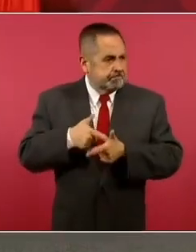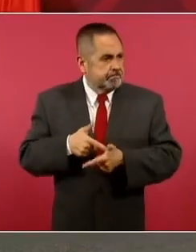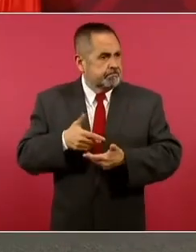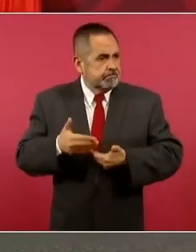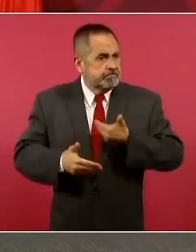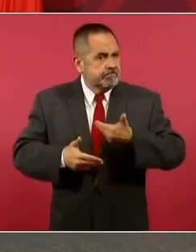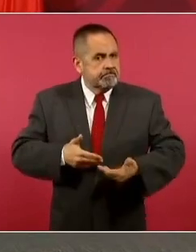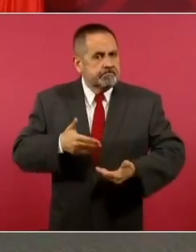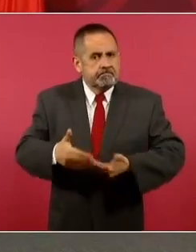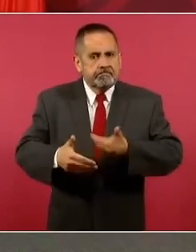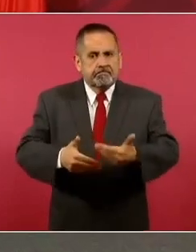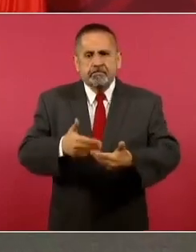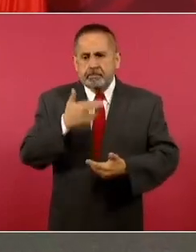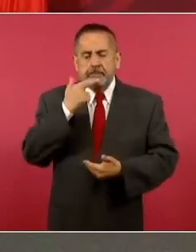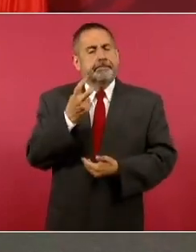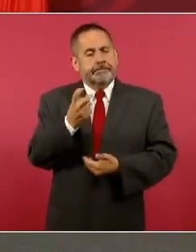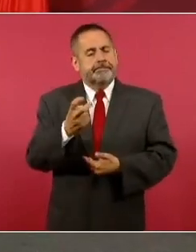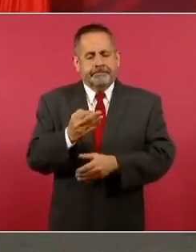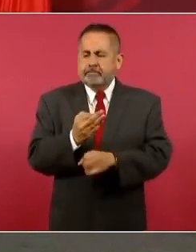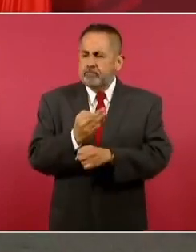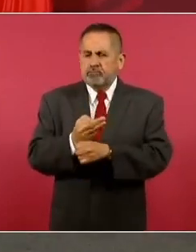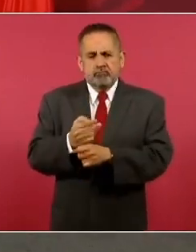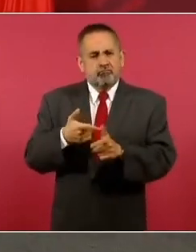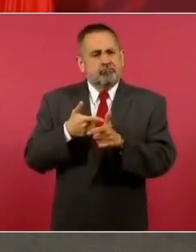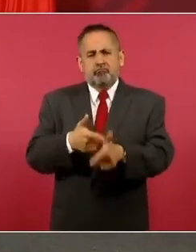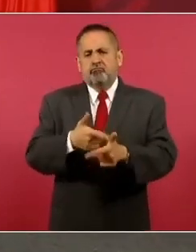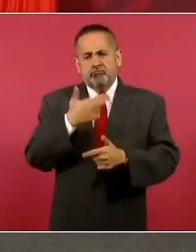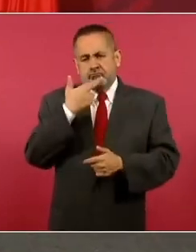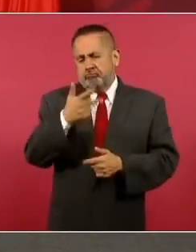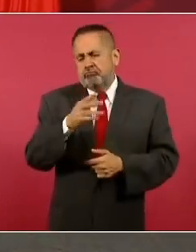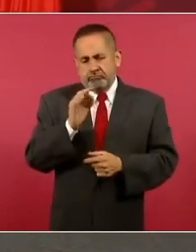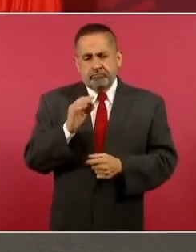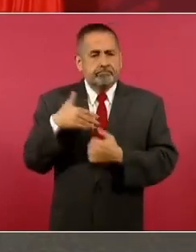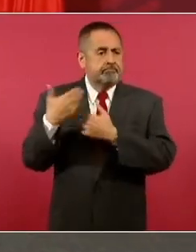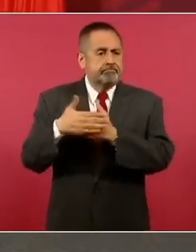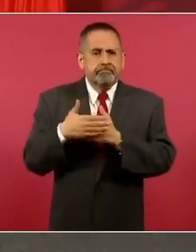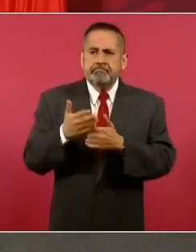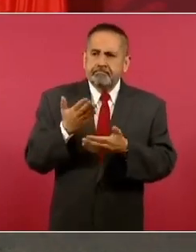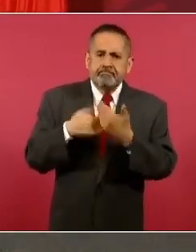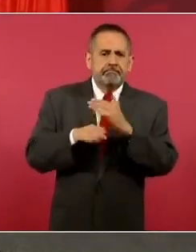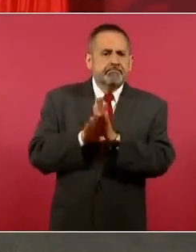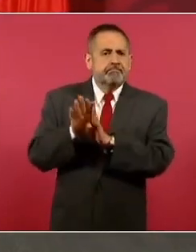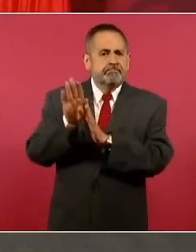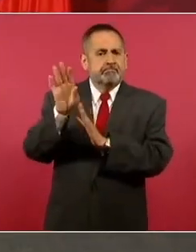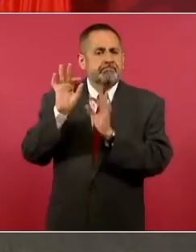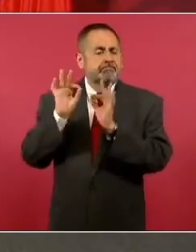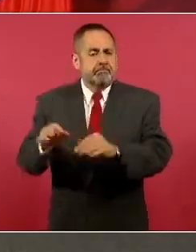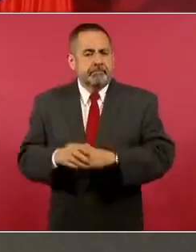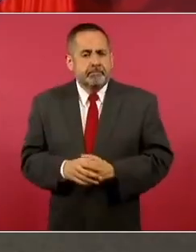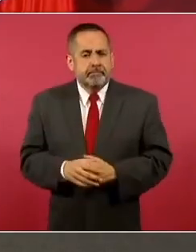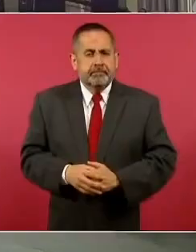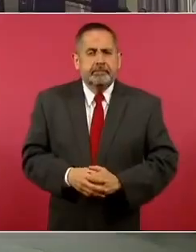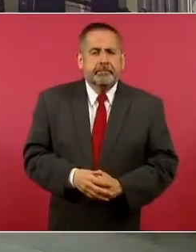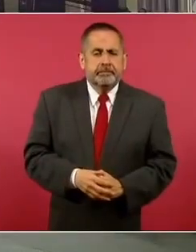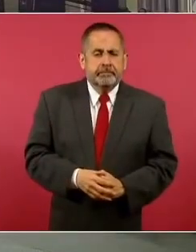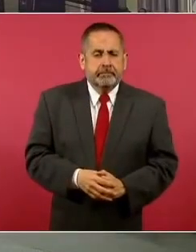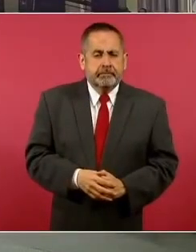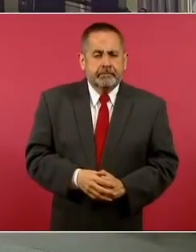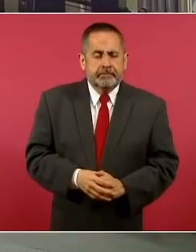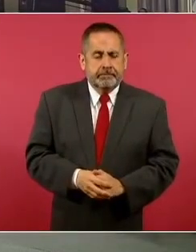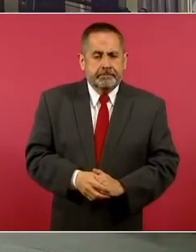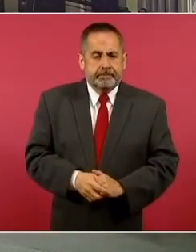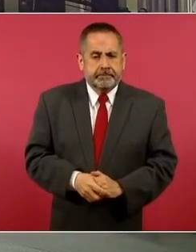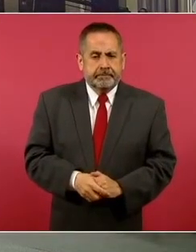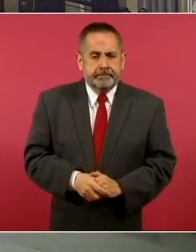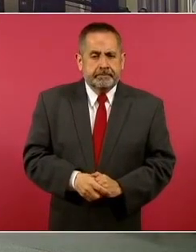Entonces, vamos a seguir creciendo. ¿Y dará tiempo para que México en 20